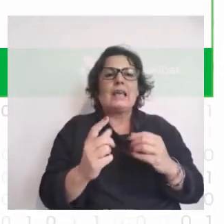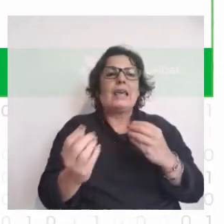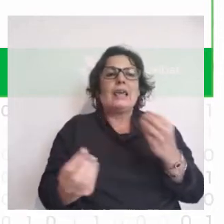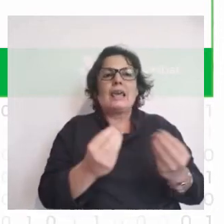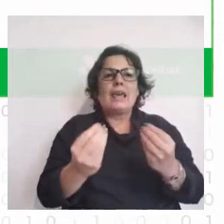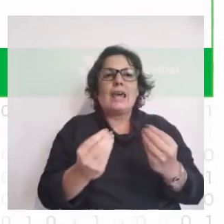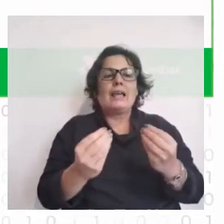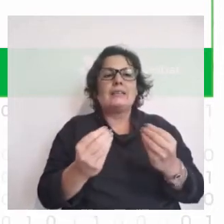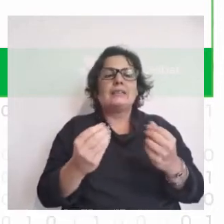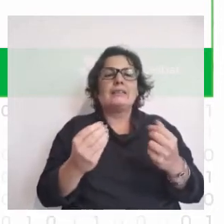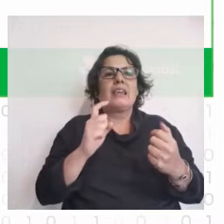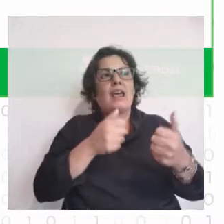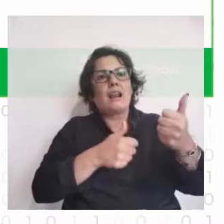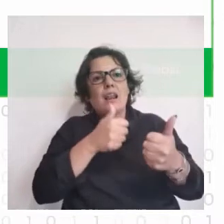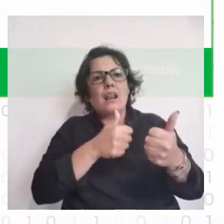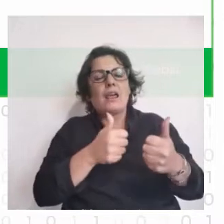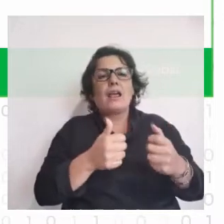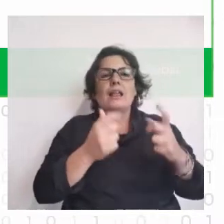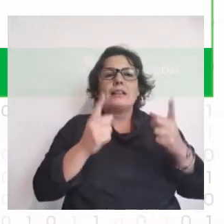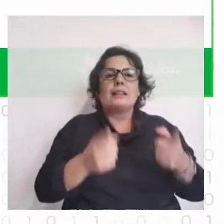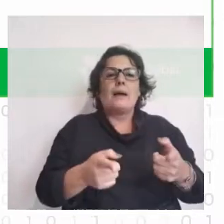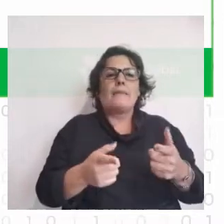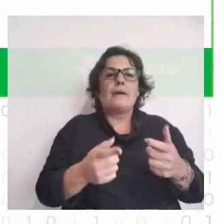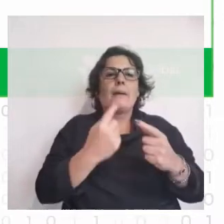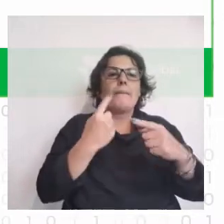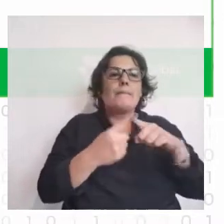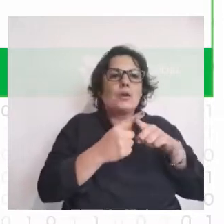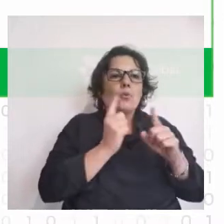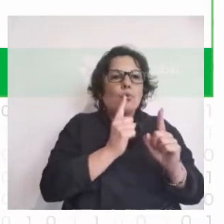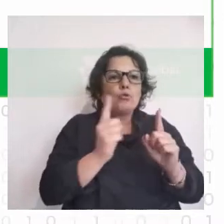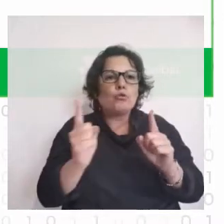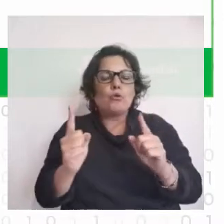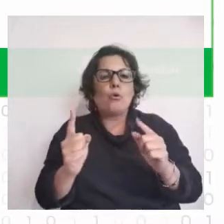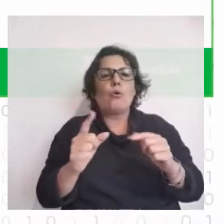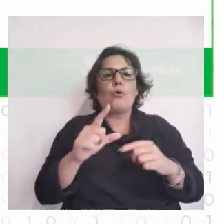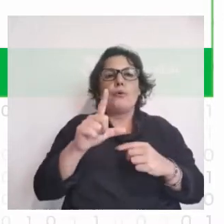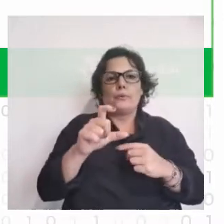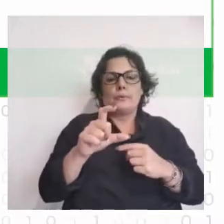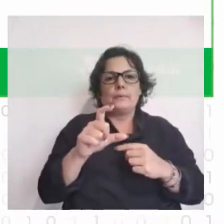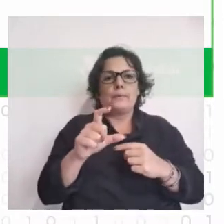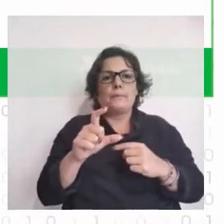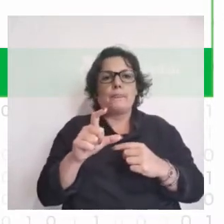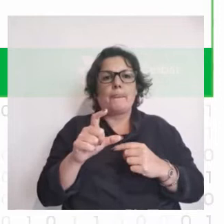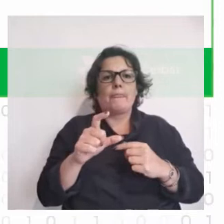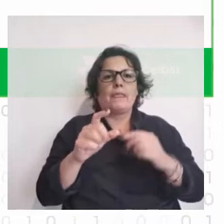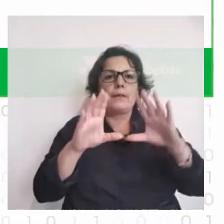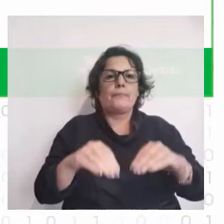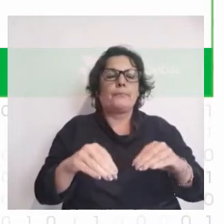los rivales, sino también de minuto a minuto. Obviamente, con toda esta información,